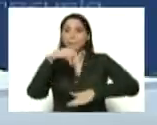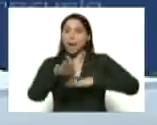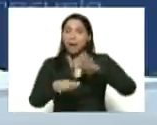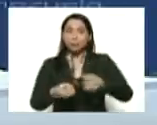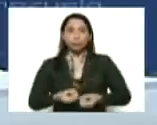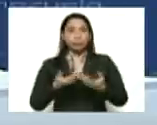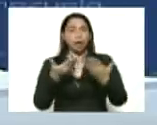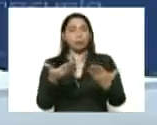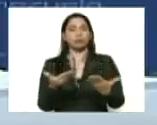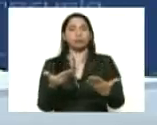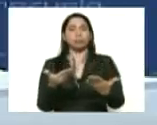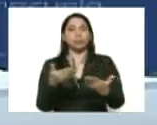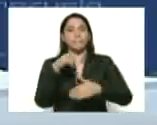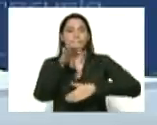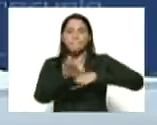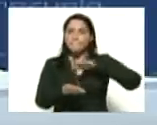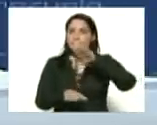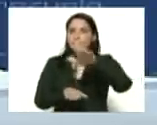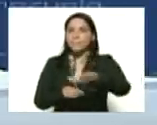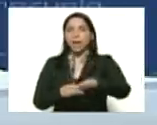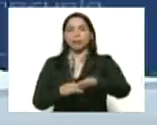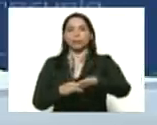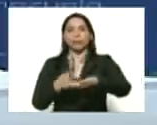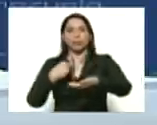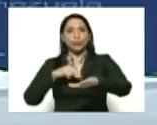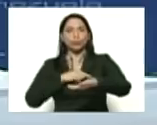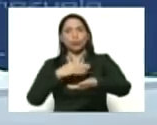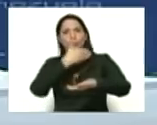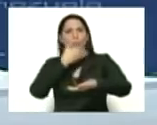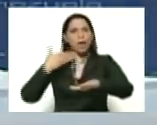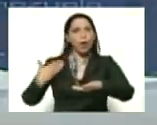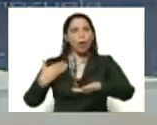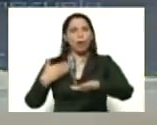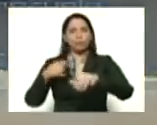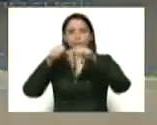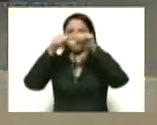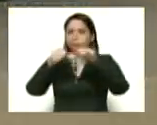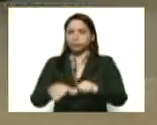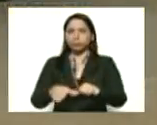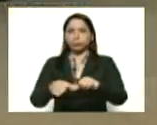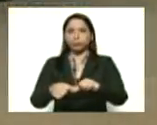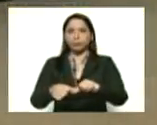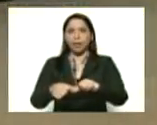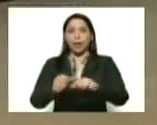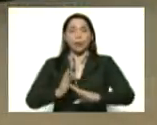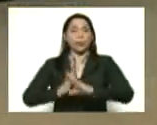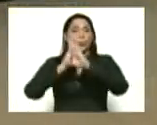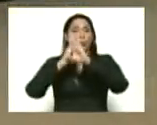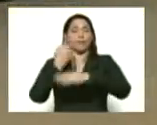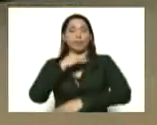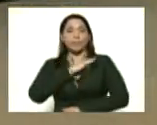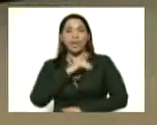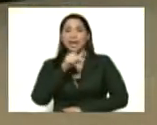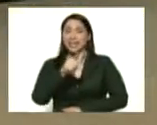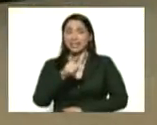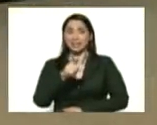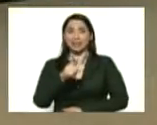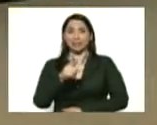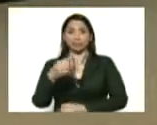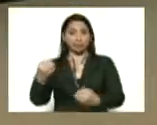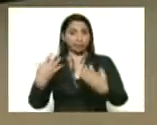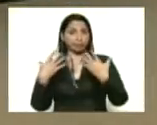paso que nos coloque en mejor situación para esta pandemia porque esta pandemia no va a pasar